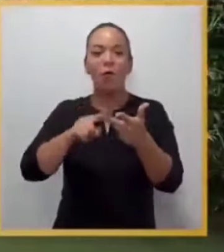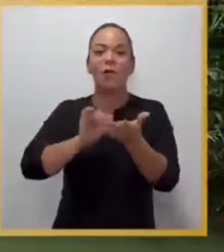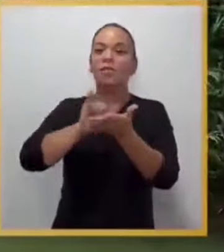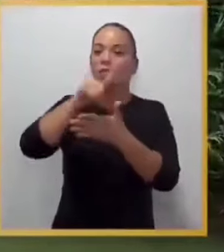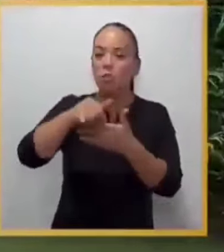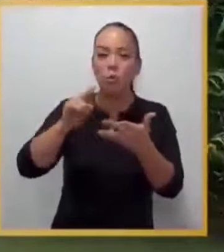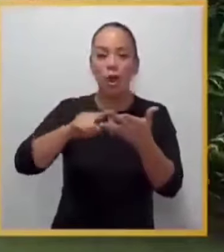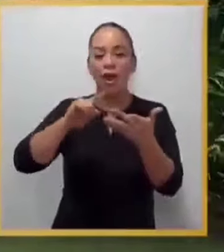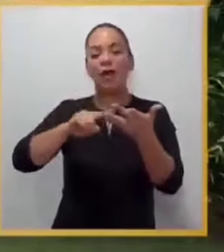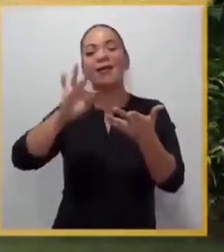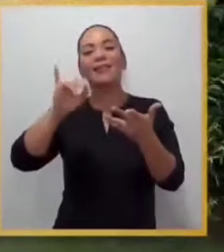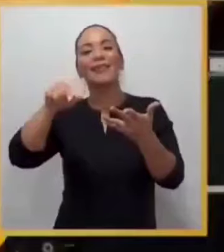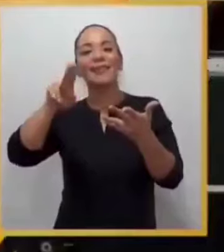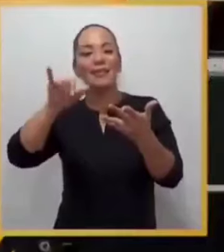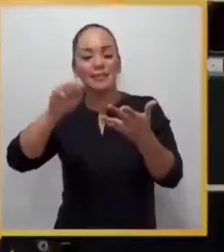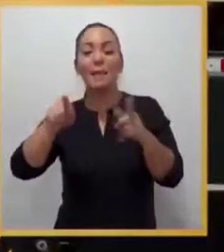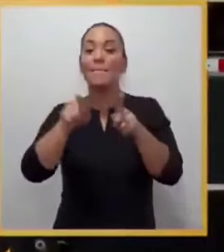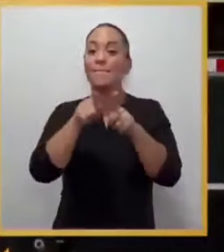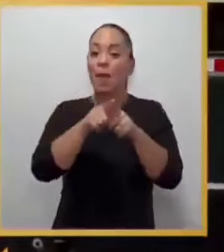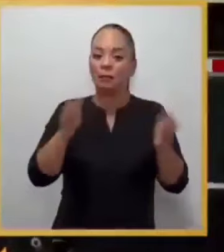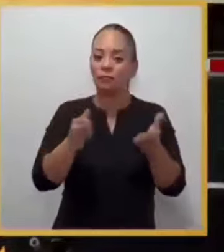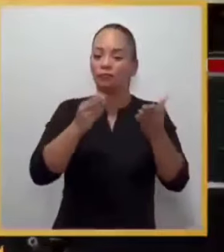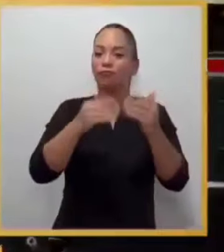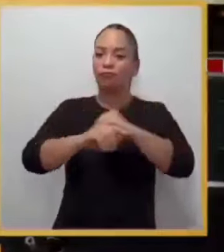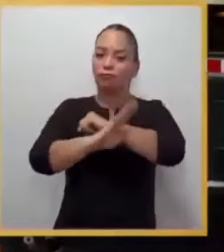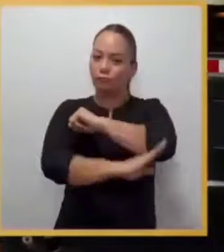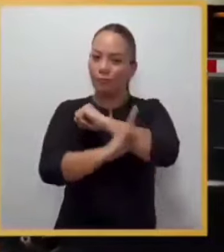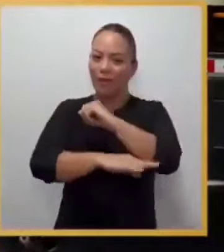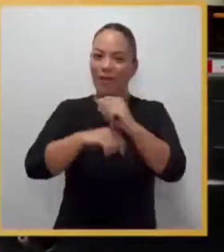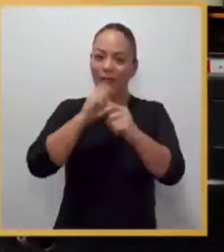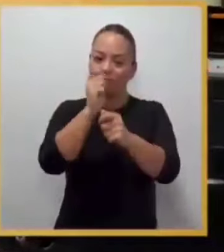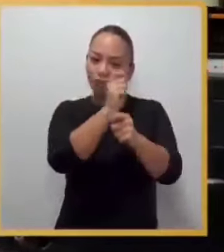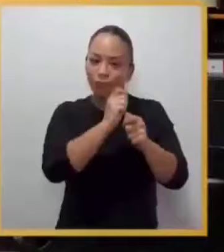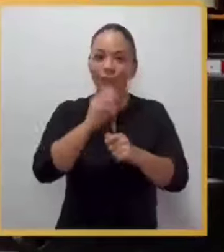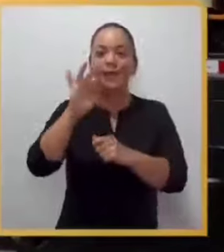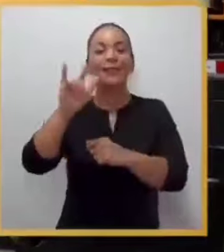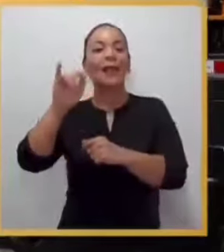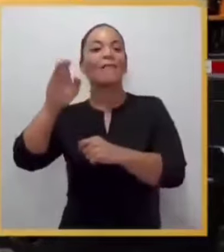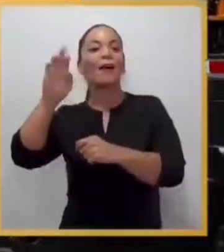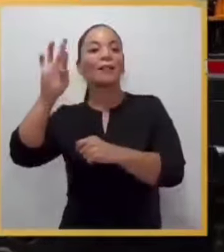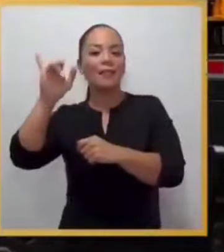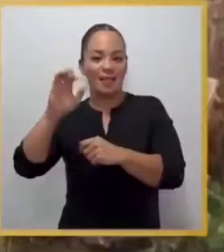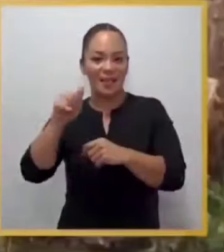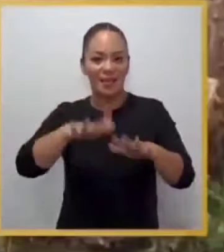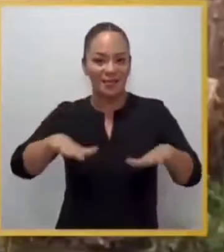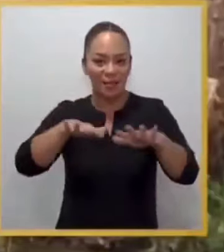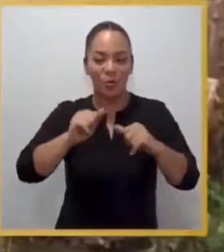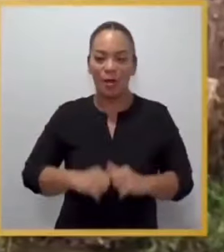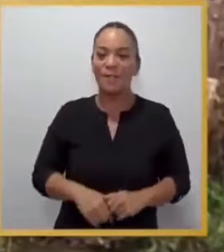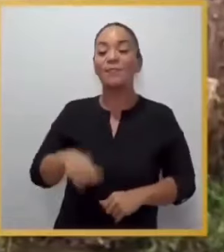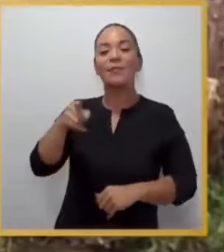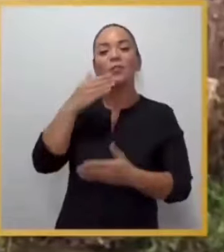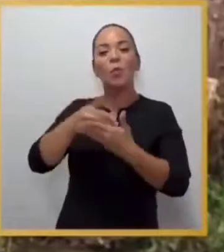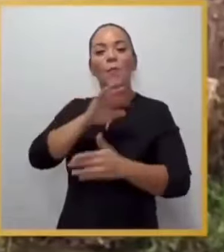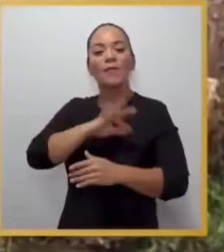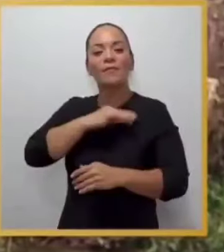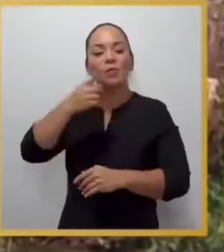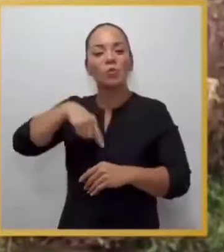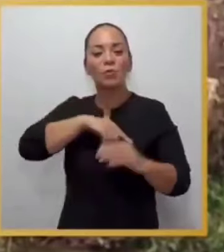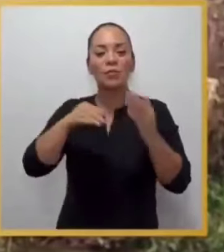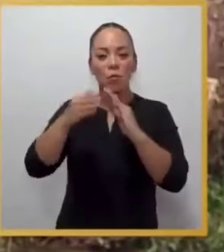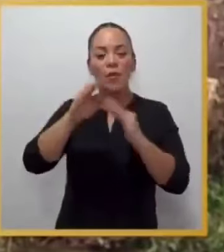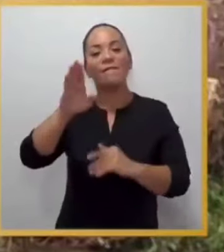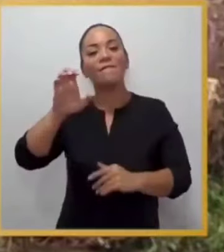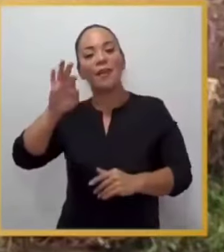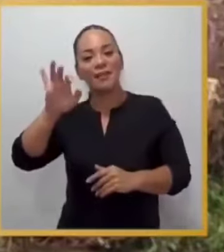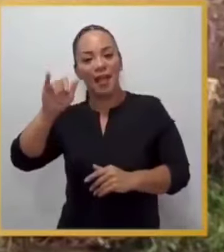yuca y tiquisque. Además potenciará la evanistería y talabartería, propios de la zona. Es un buen beneficio para